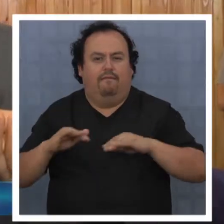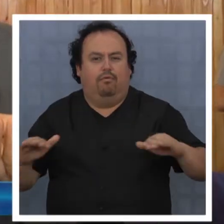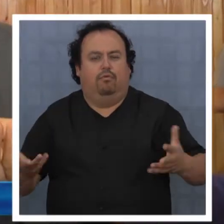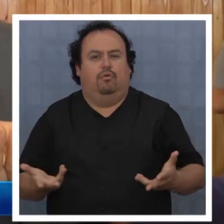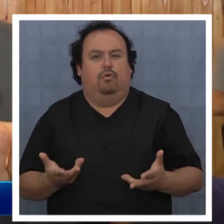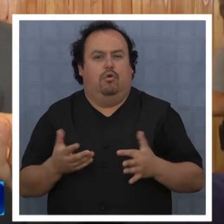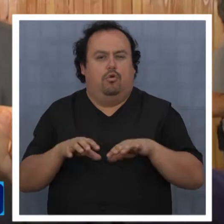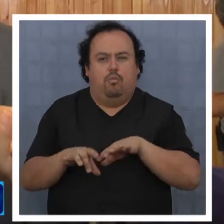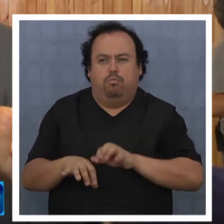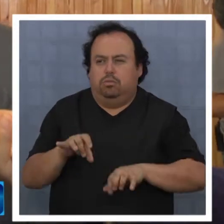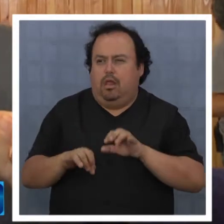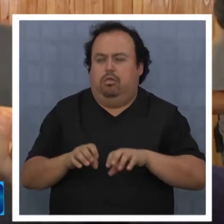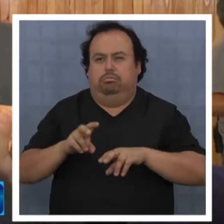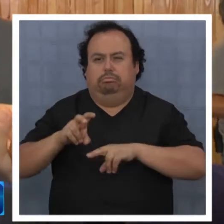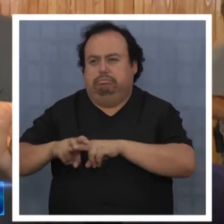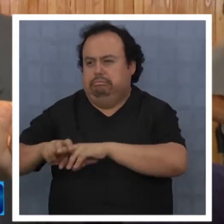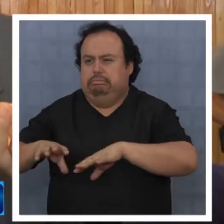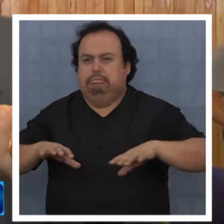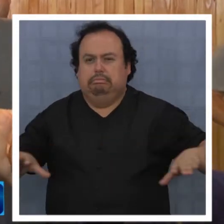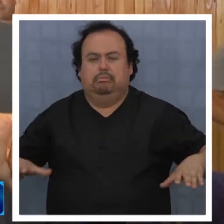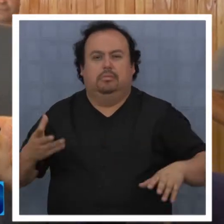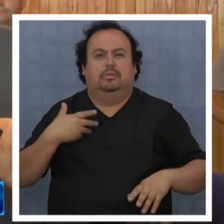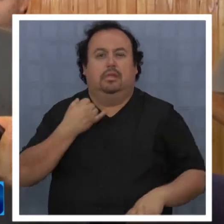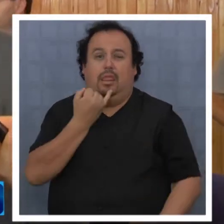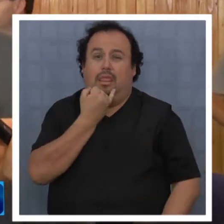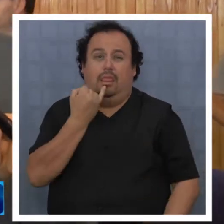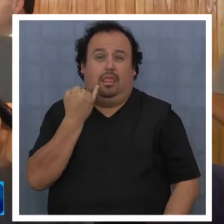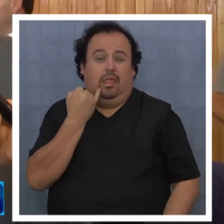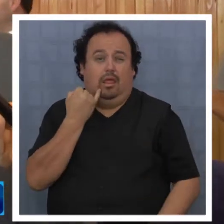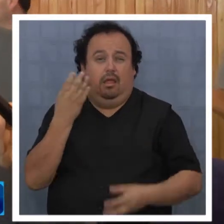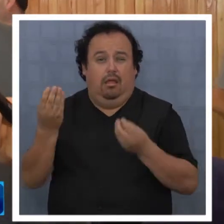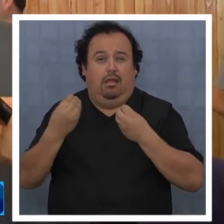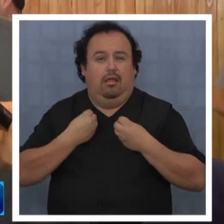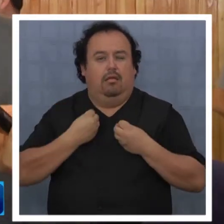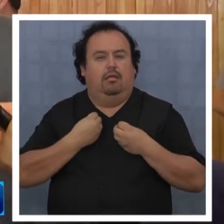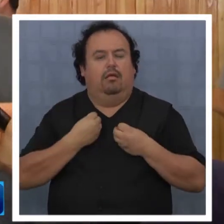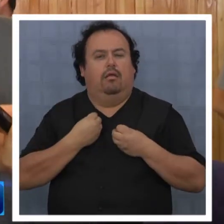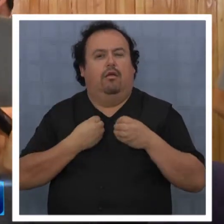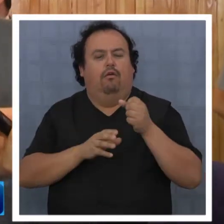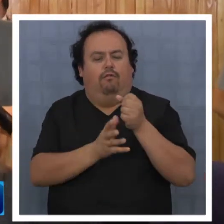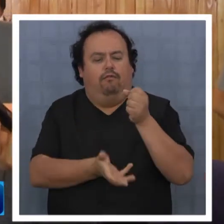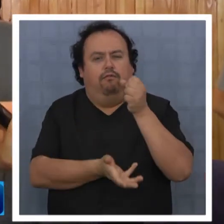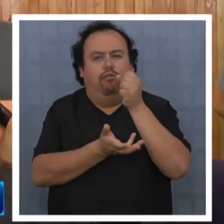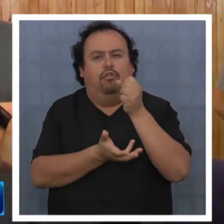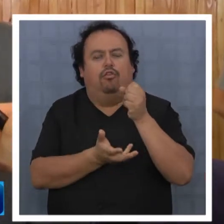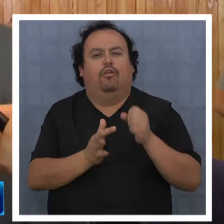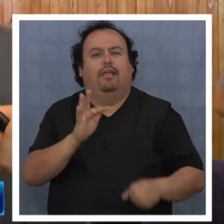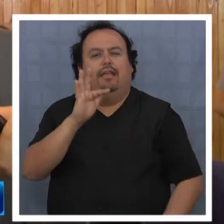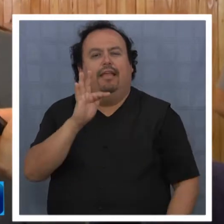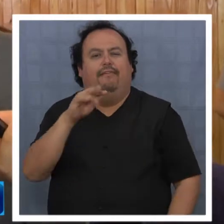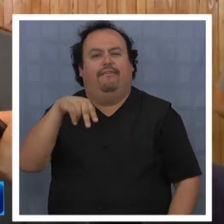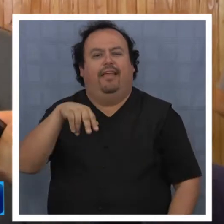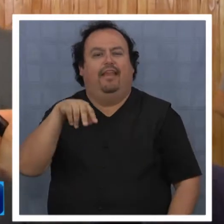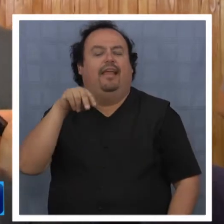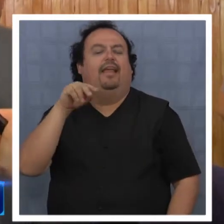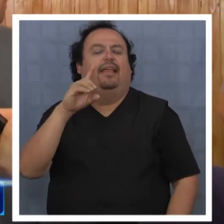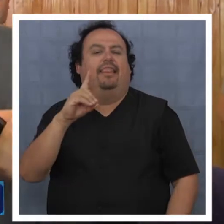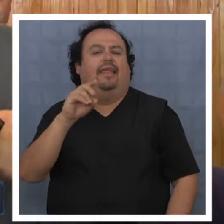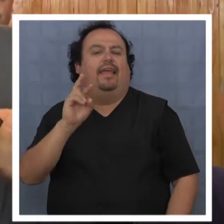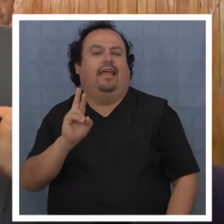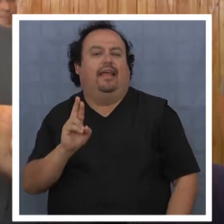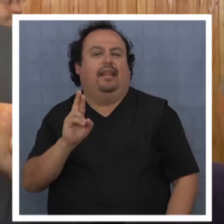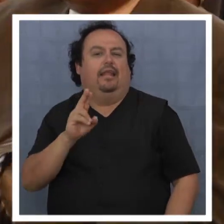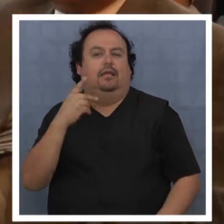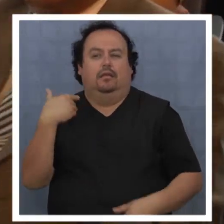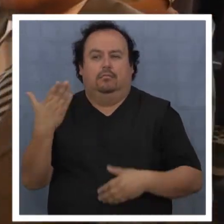Intendente ha hecho un gran anuncio que es a través de fondos FNR podamos complementar el equipamiento